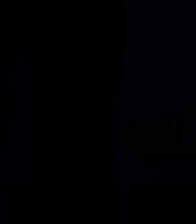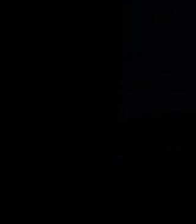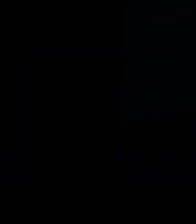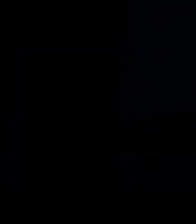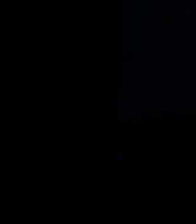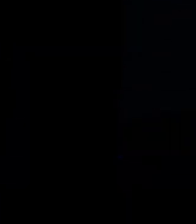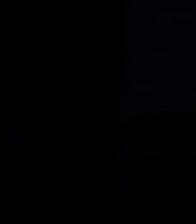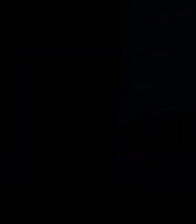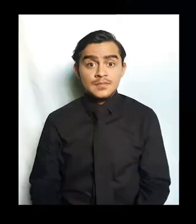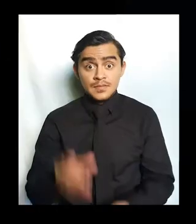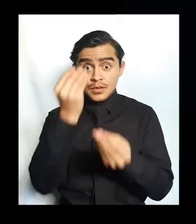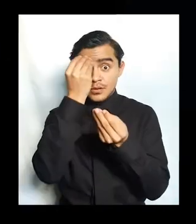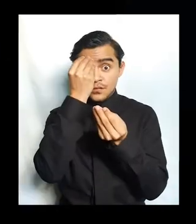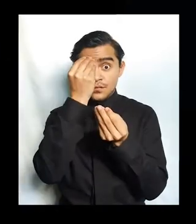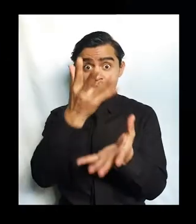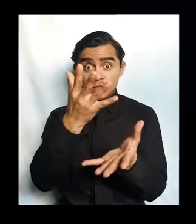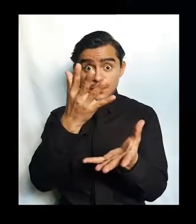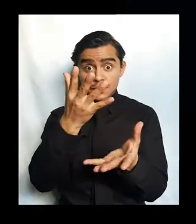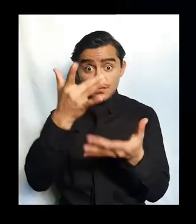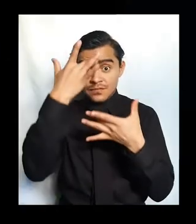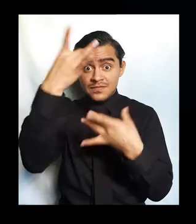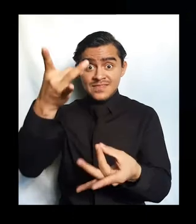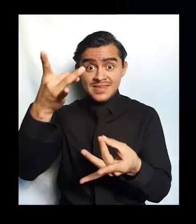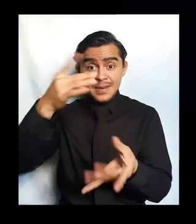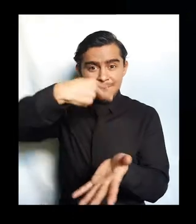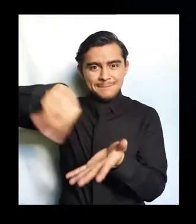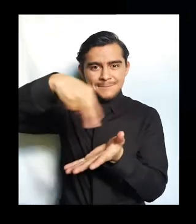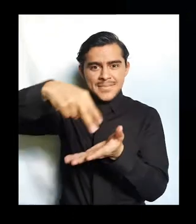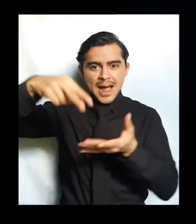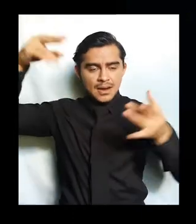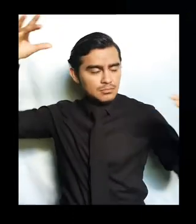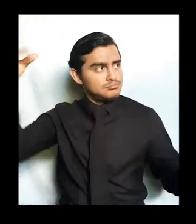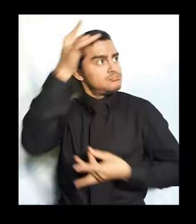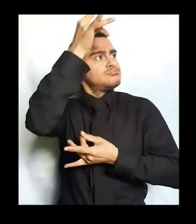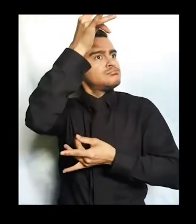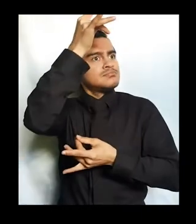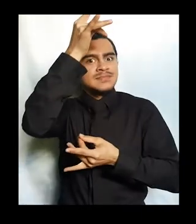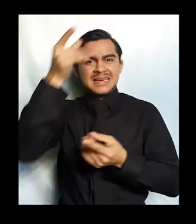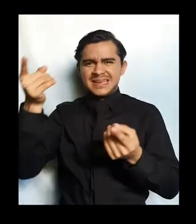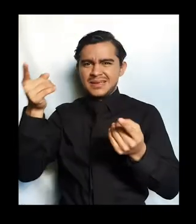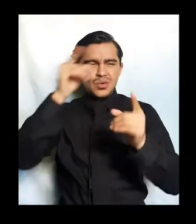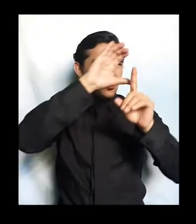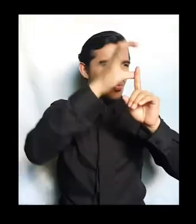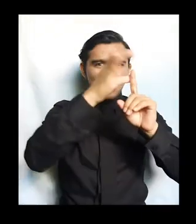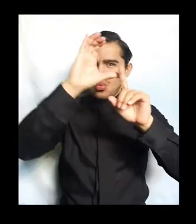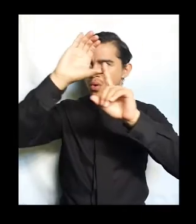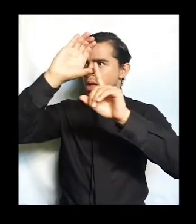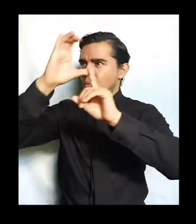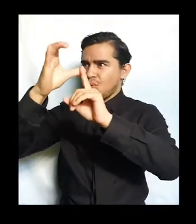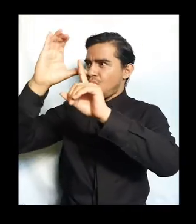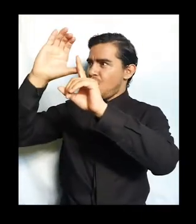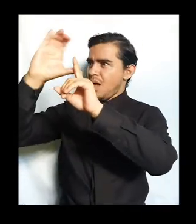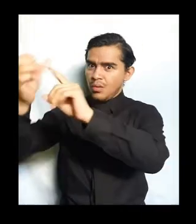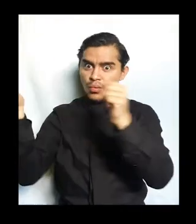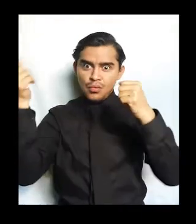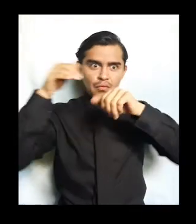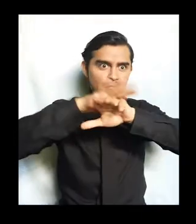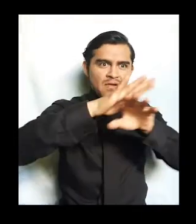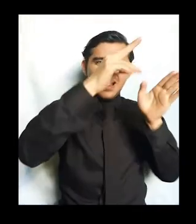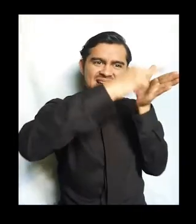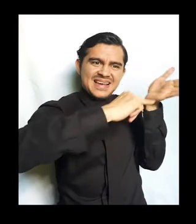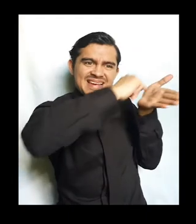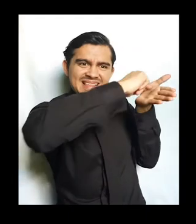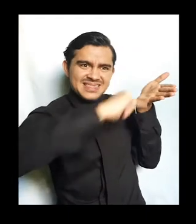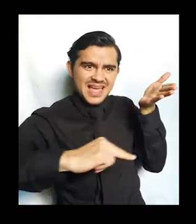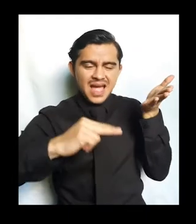Un dato curioso sobre el flamenco es que su origen es una mezcla multicultural en la que los gitanos, judíos,